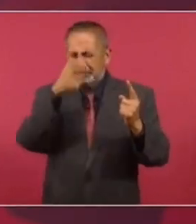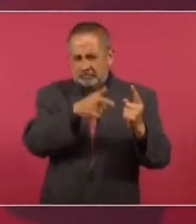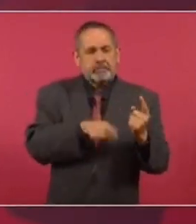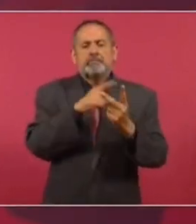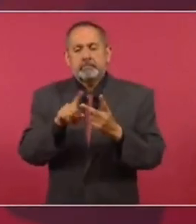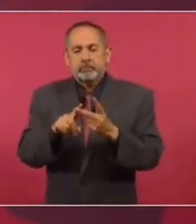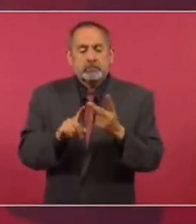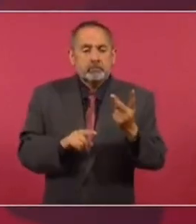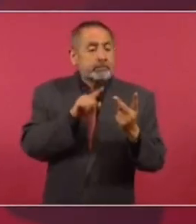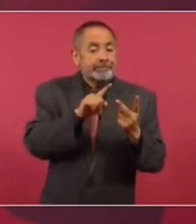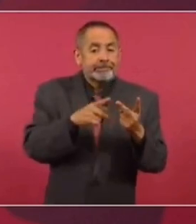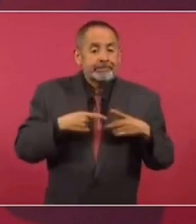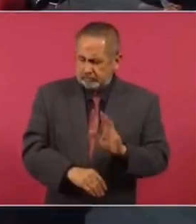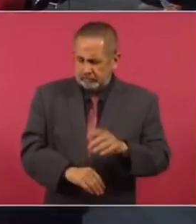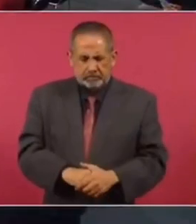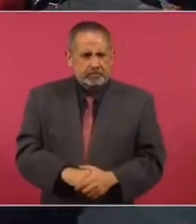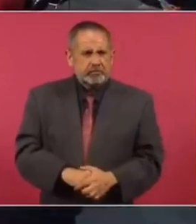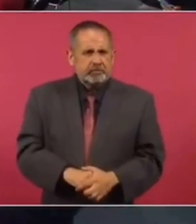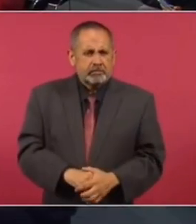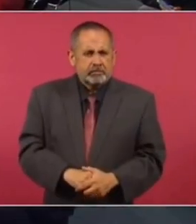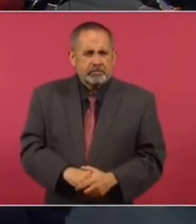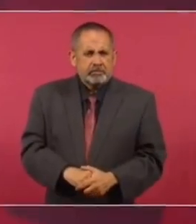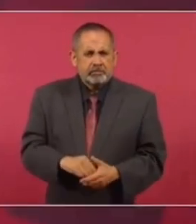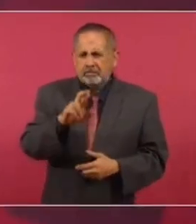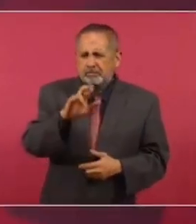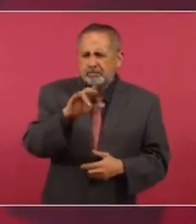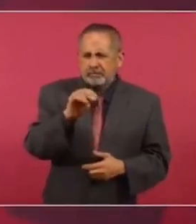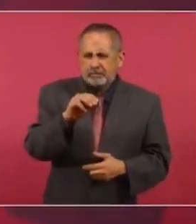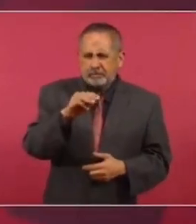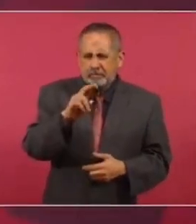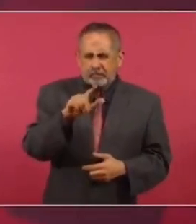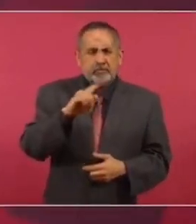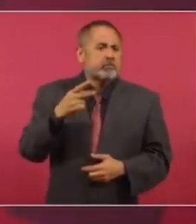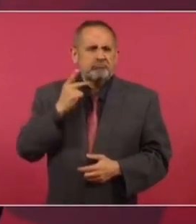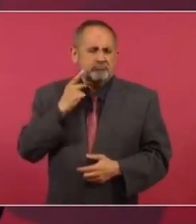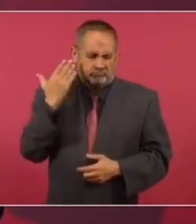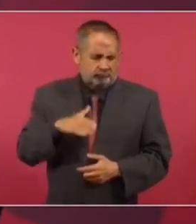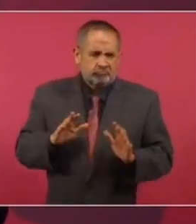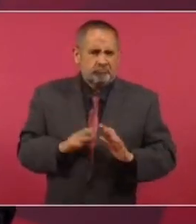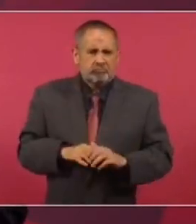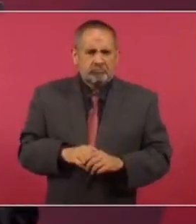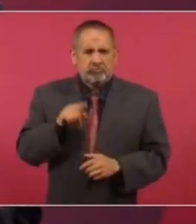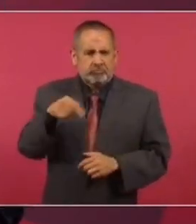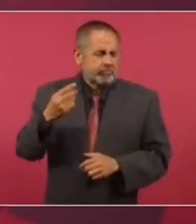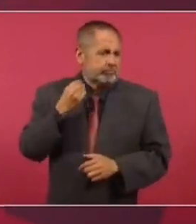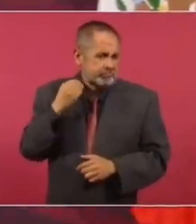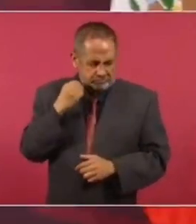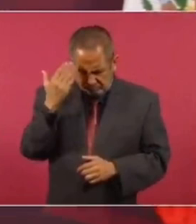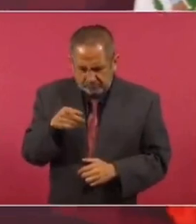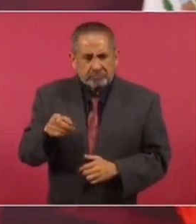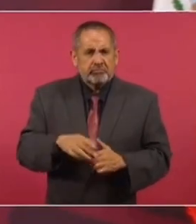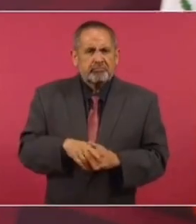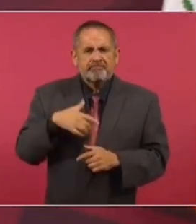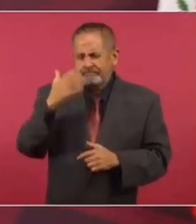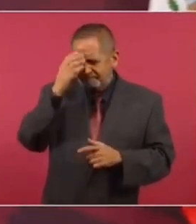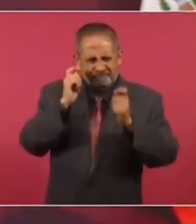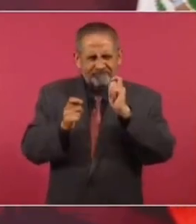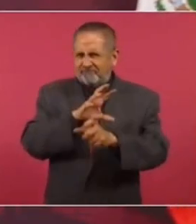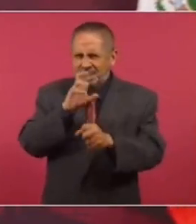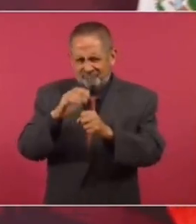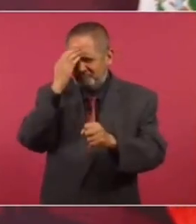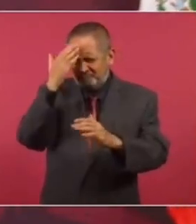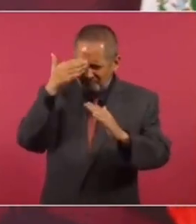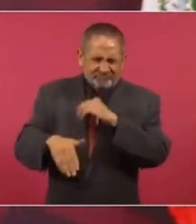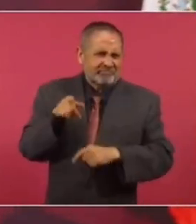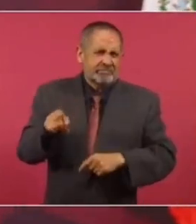un agente vinculada al PAN. Ricardo Morreal es un político profesional, es abogado, conoce perfectamente